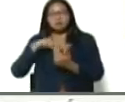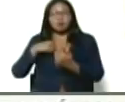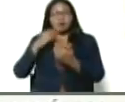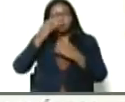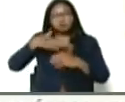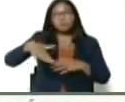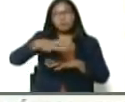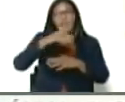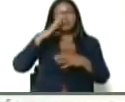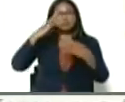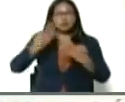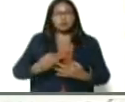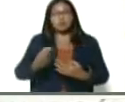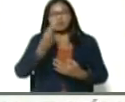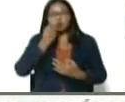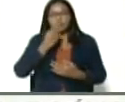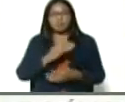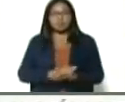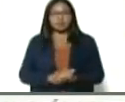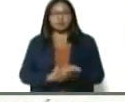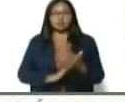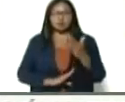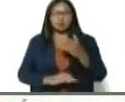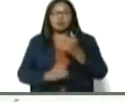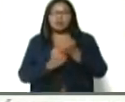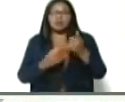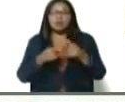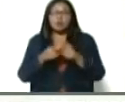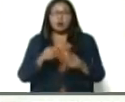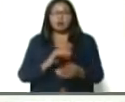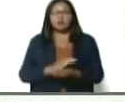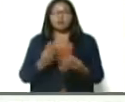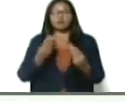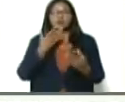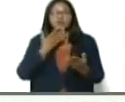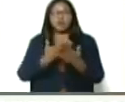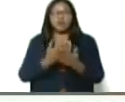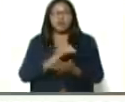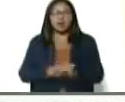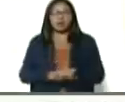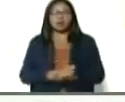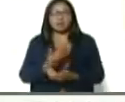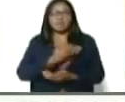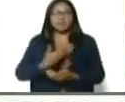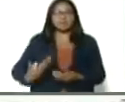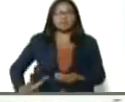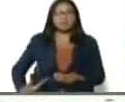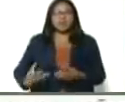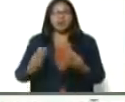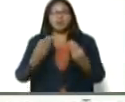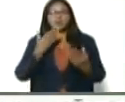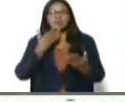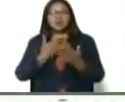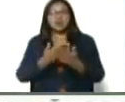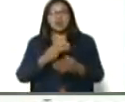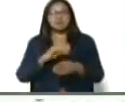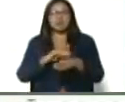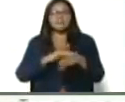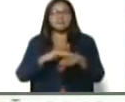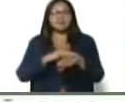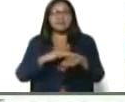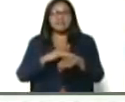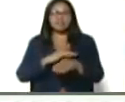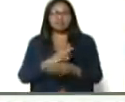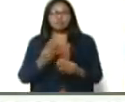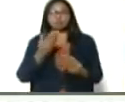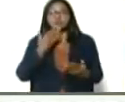esperanza y seguridad alimentaria, soberanía alimentaria, muchísimas gracias, ciudadano presidente, muchísimas gracias, ciudadano ministro, Castro Soteldo,